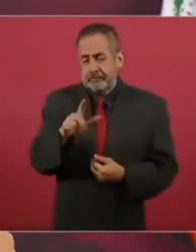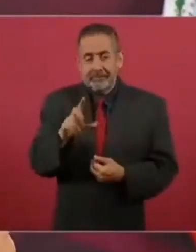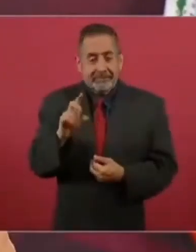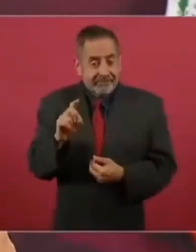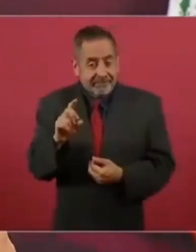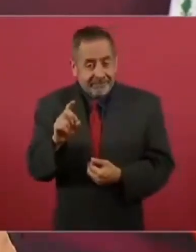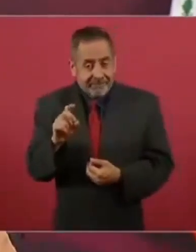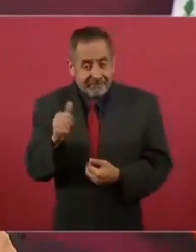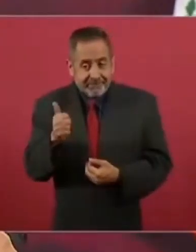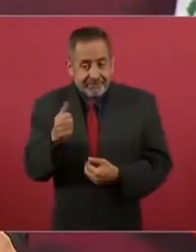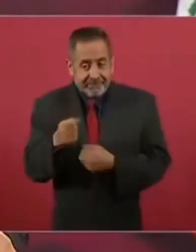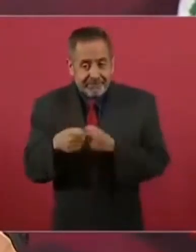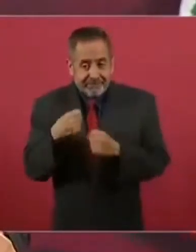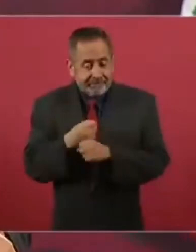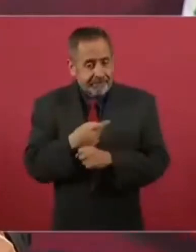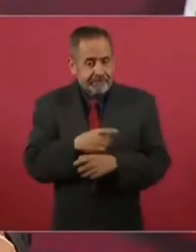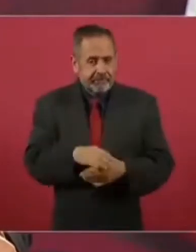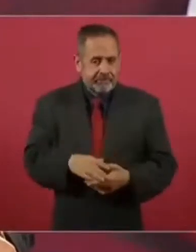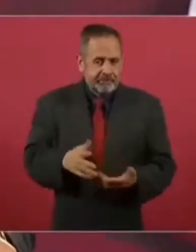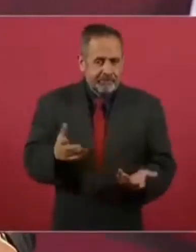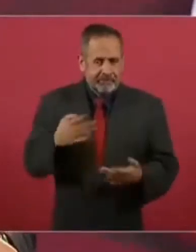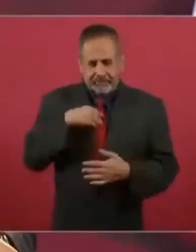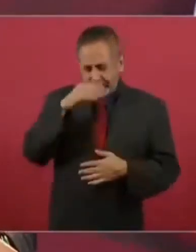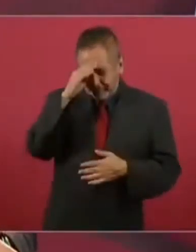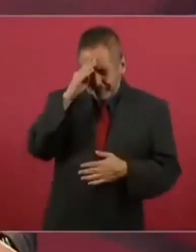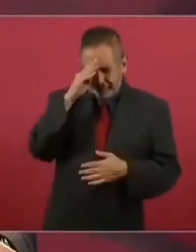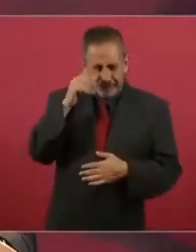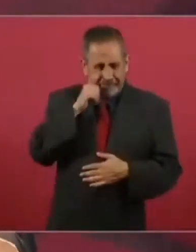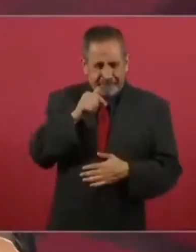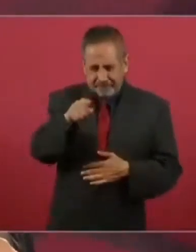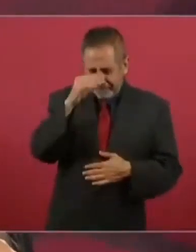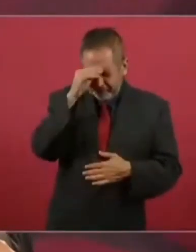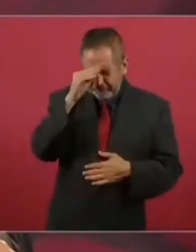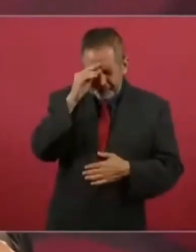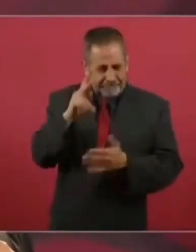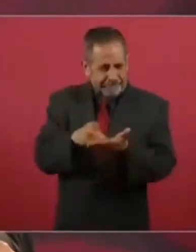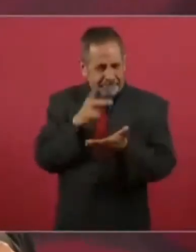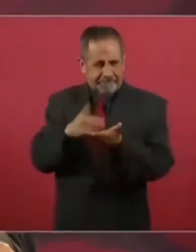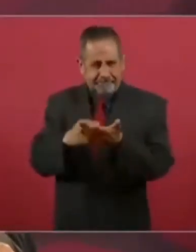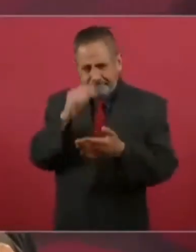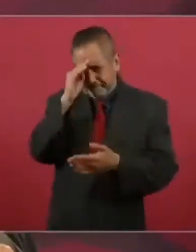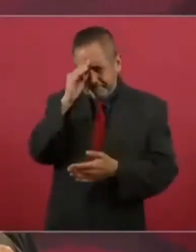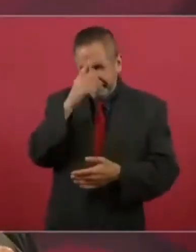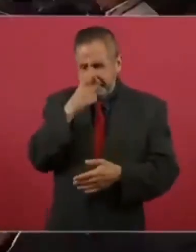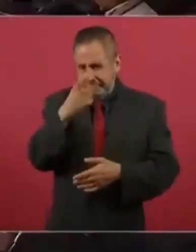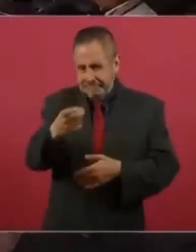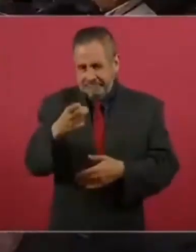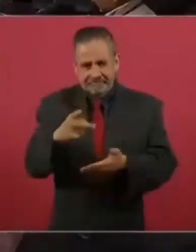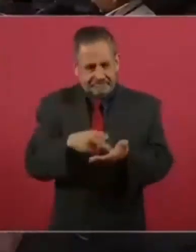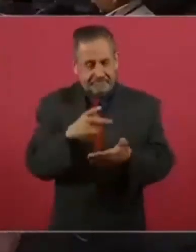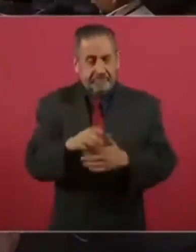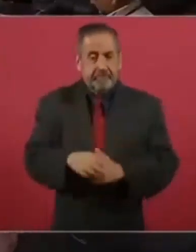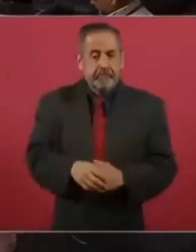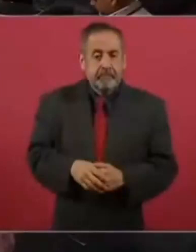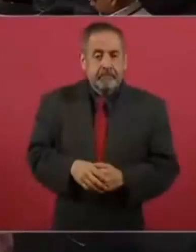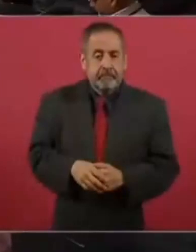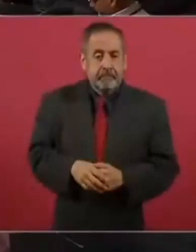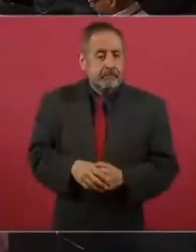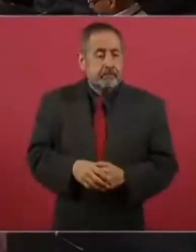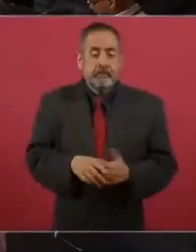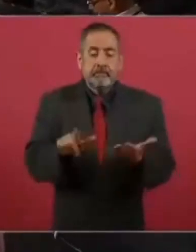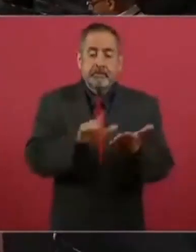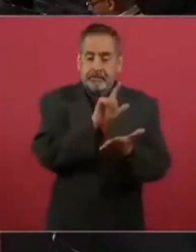haga un análisis, siempre insisto en eso, de todas las